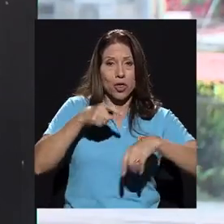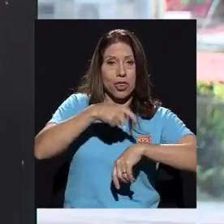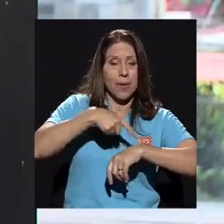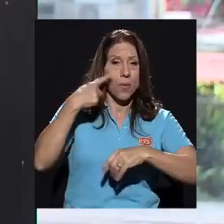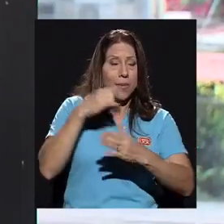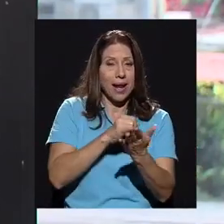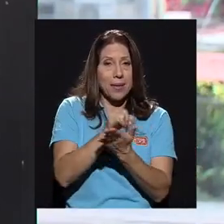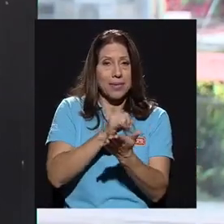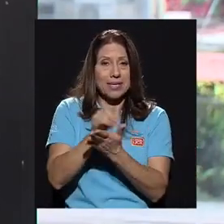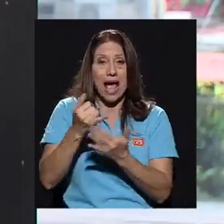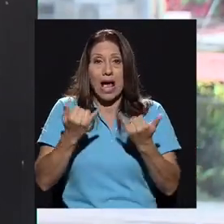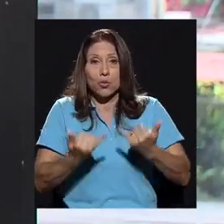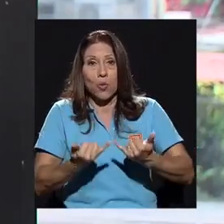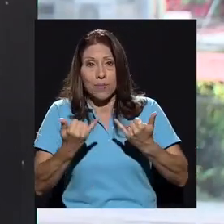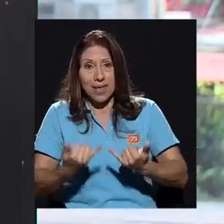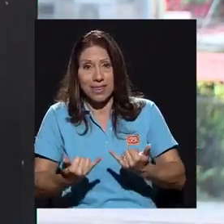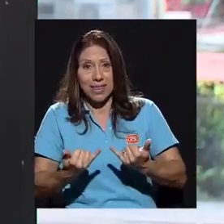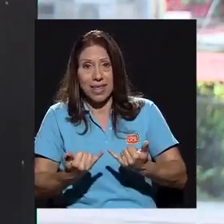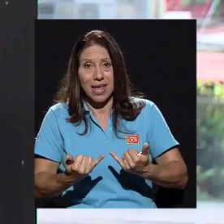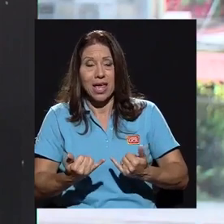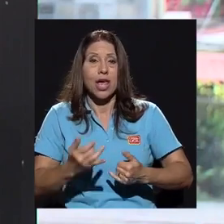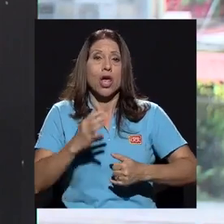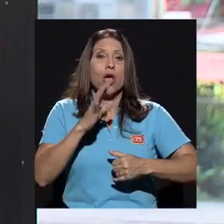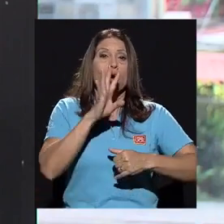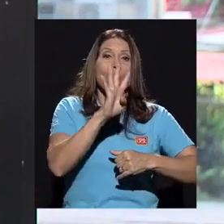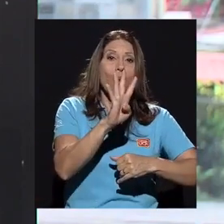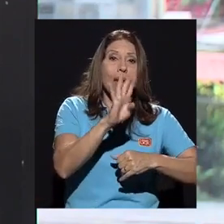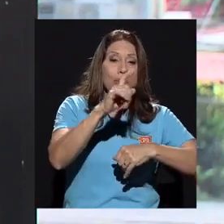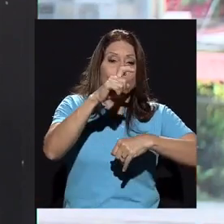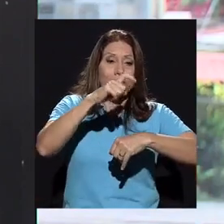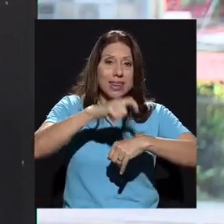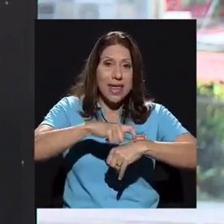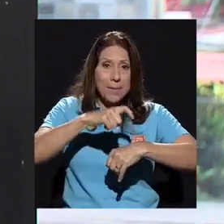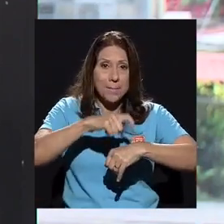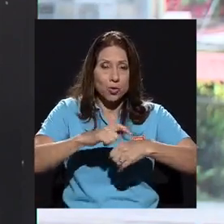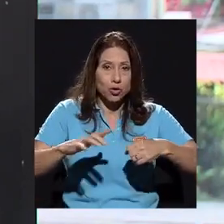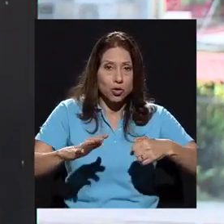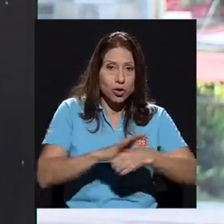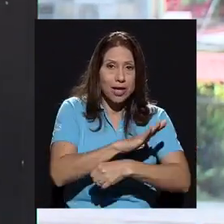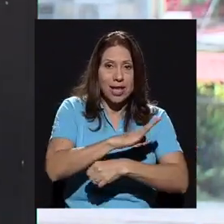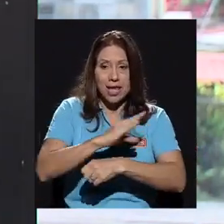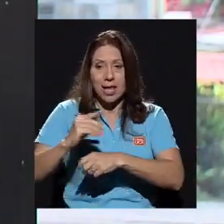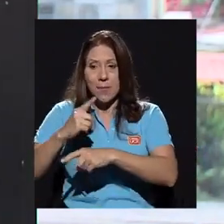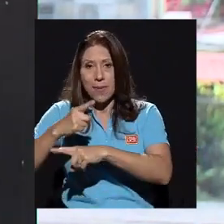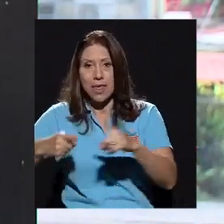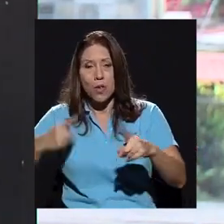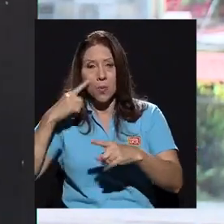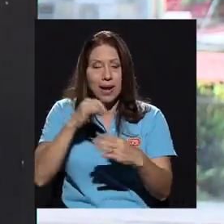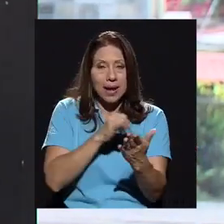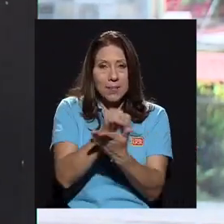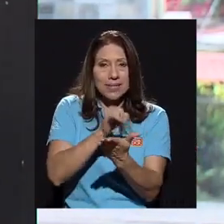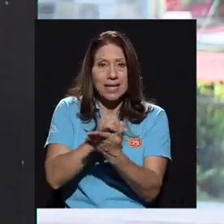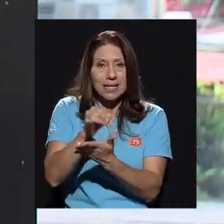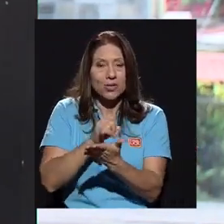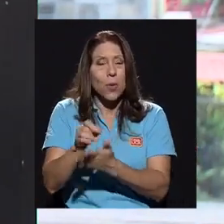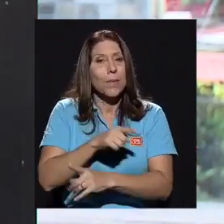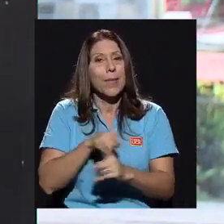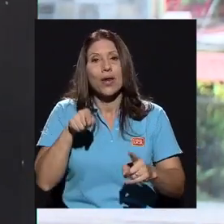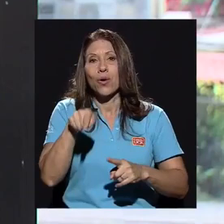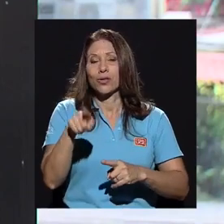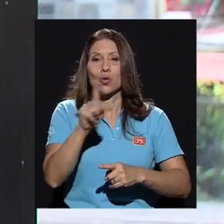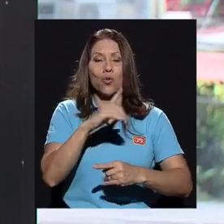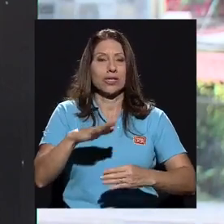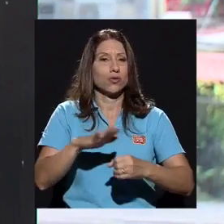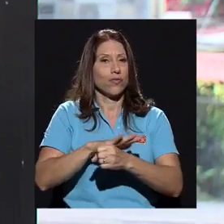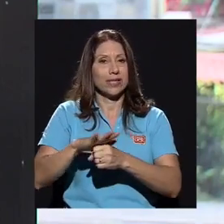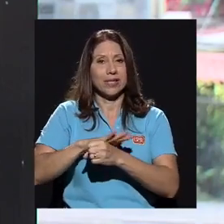Actualmente, estamos dedicando cuatro tiempos y medio a la investigación, pero esto es insuficiente para las necesidades